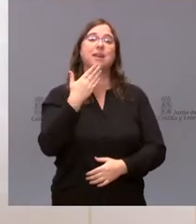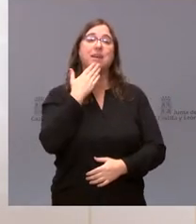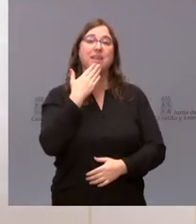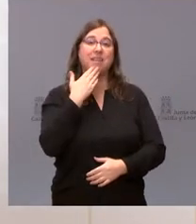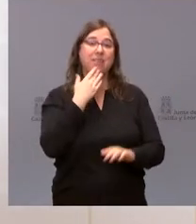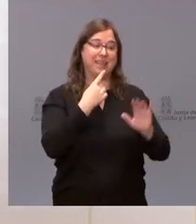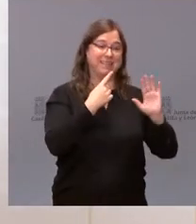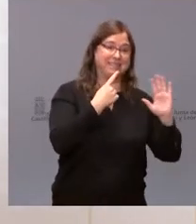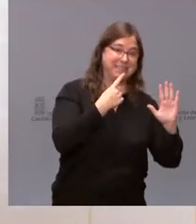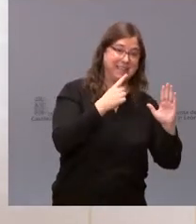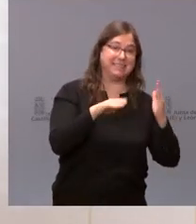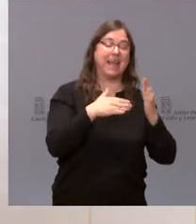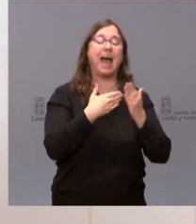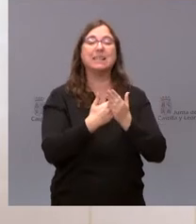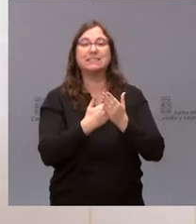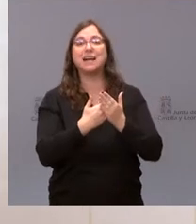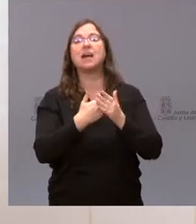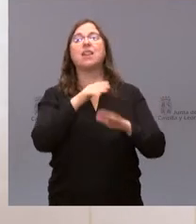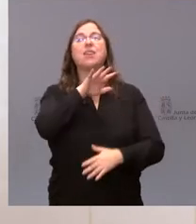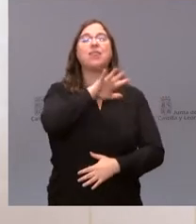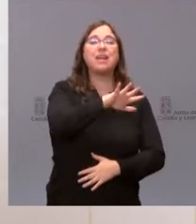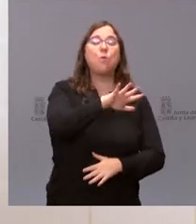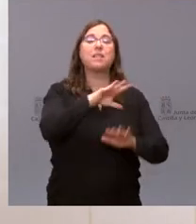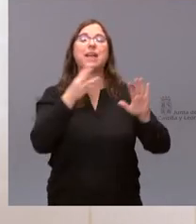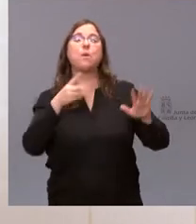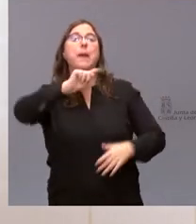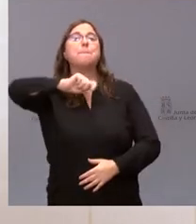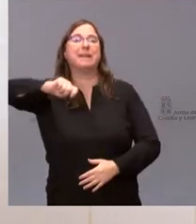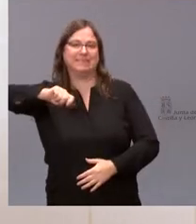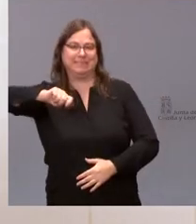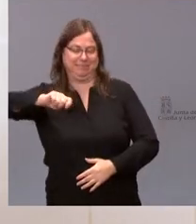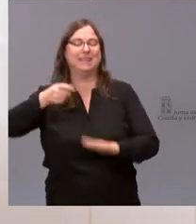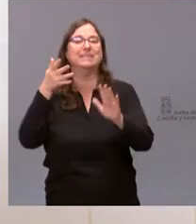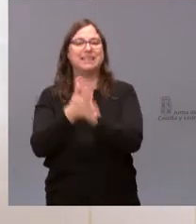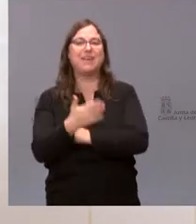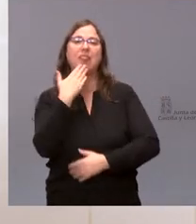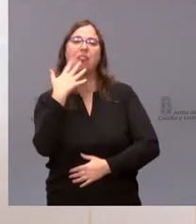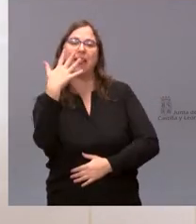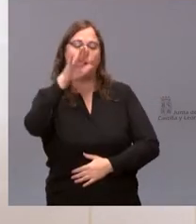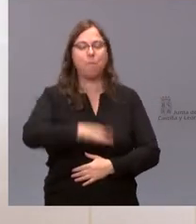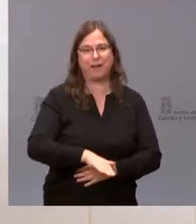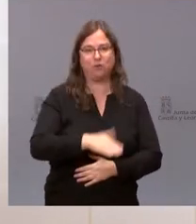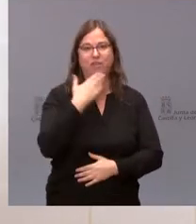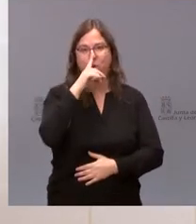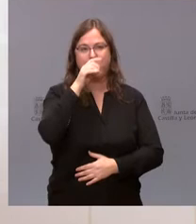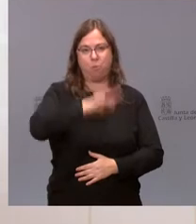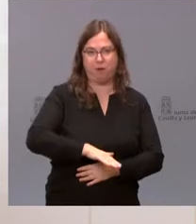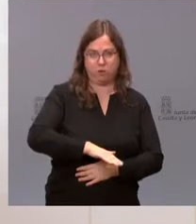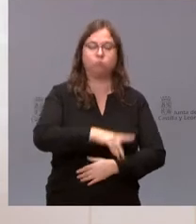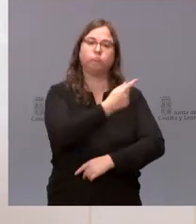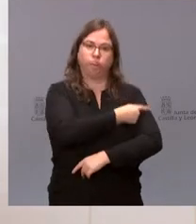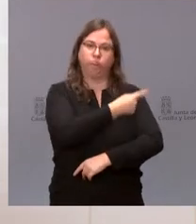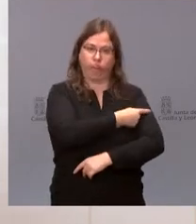y los 59 meses, es decir, los menores de cinco años. Nosotros vamos a cumplir.